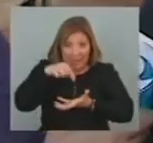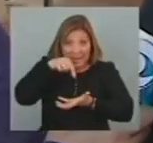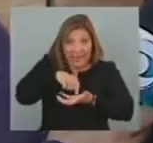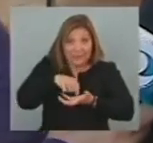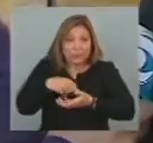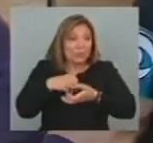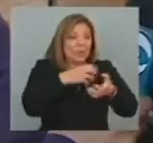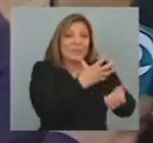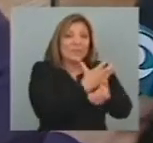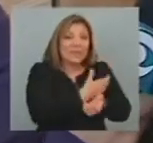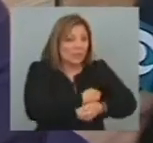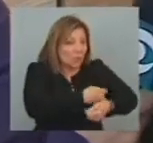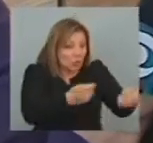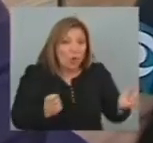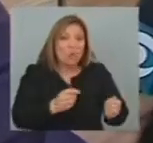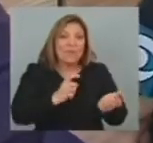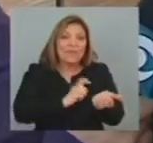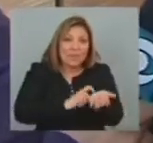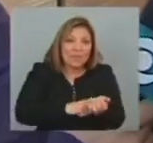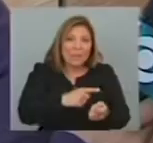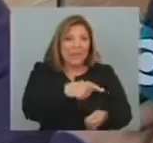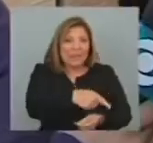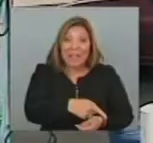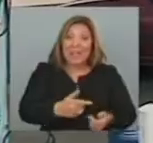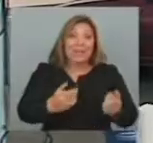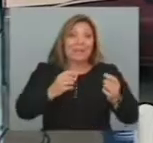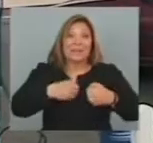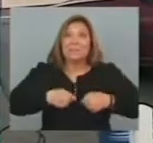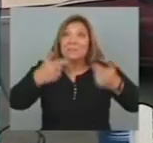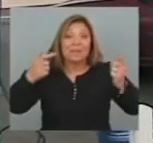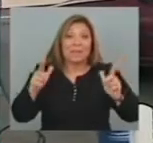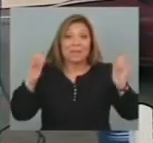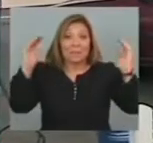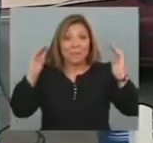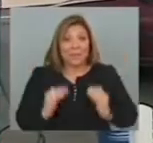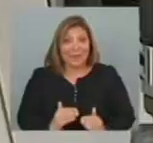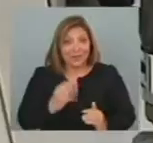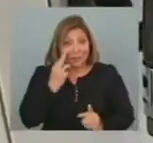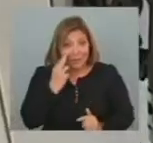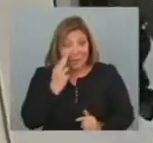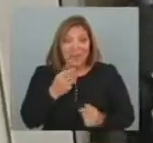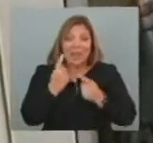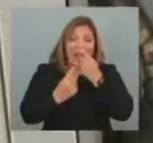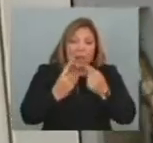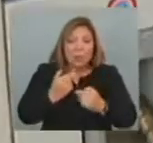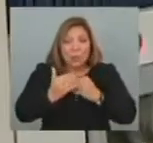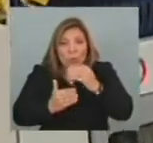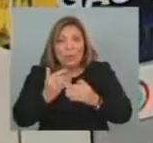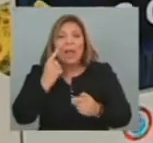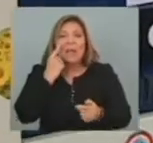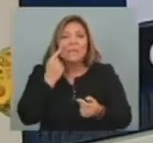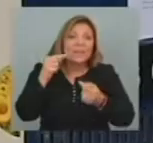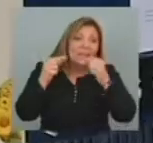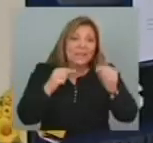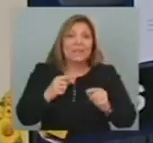forma La importación De estos elementos En los próximos meses Se van a ajustar Algunos procesos Para cerrar